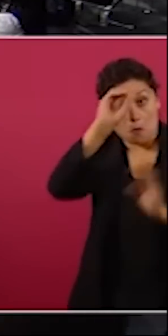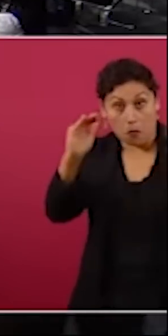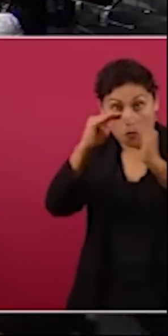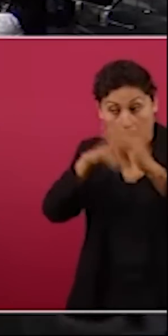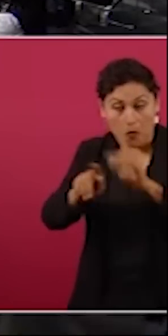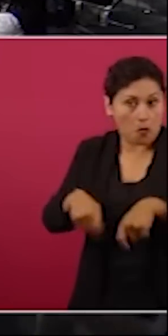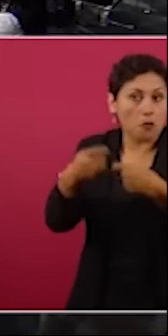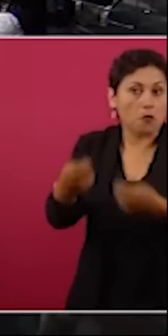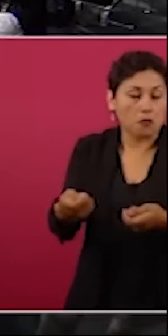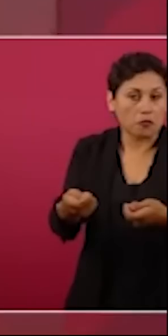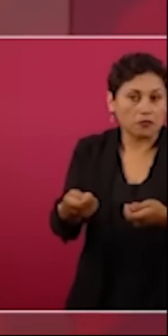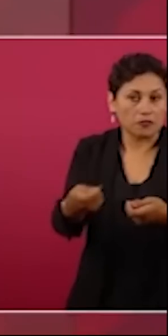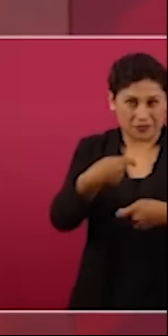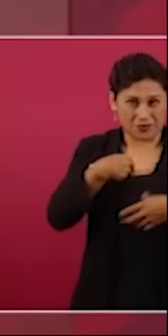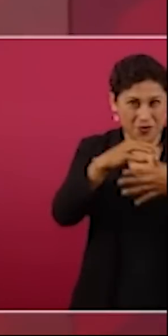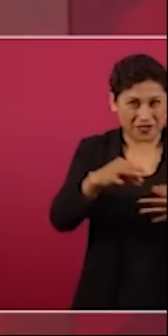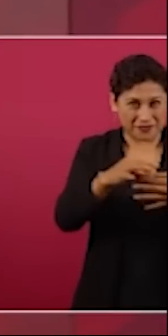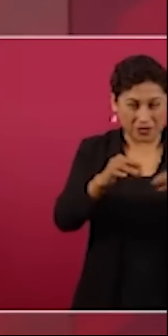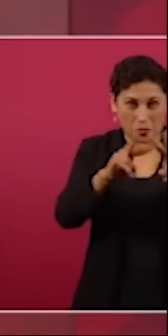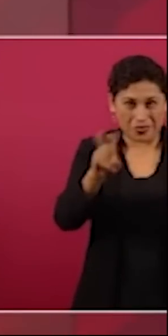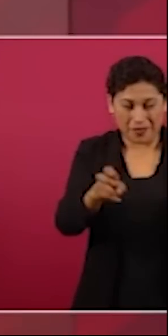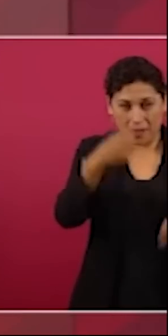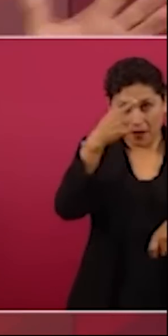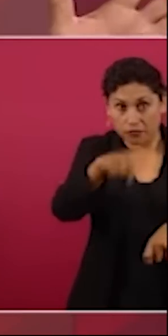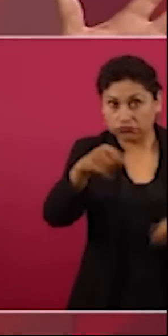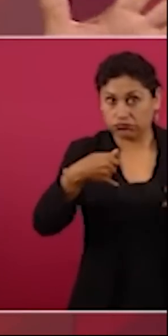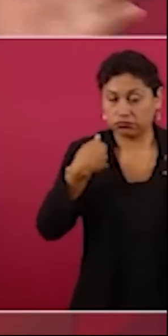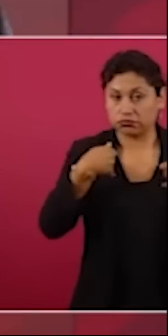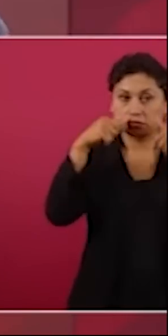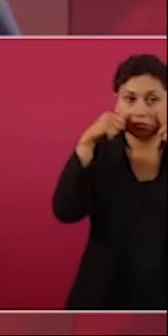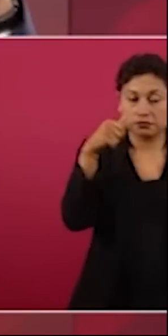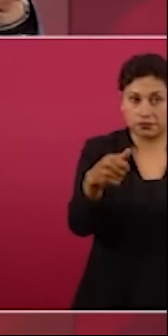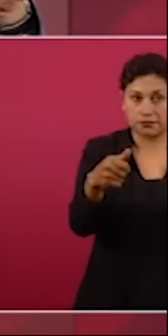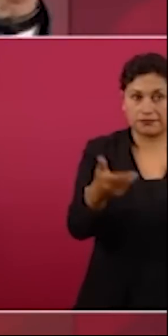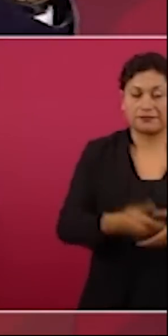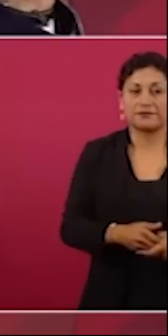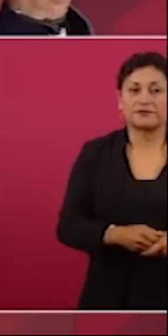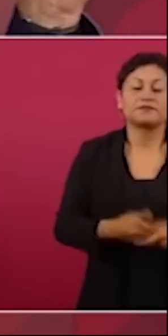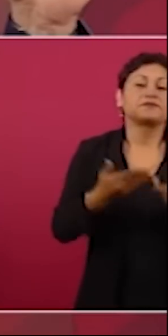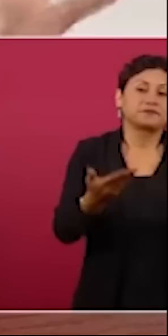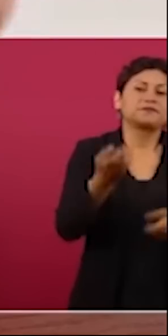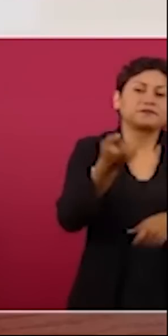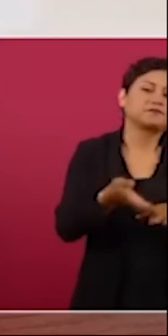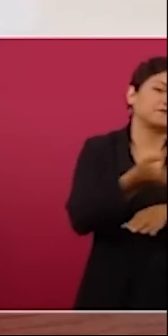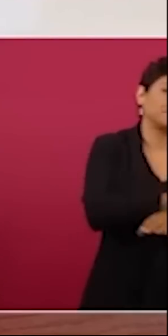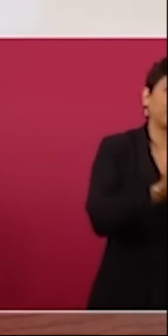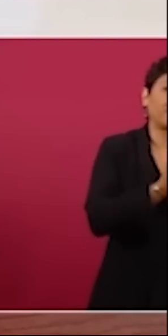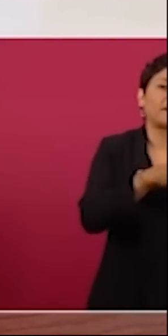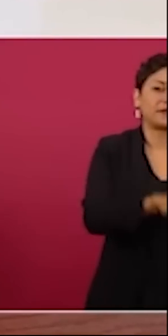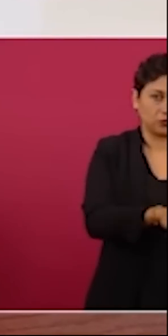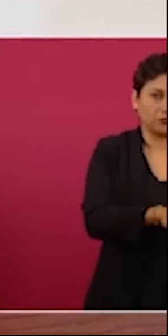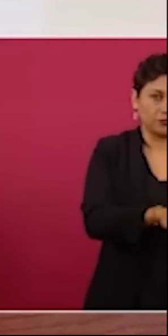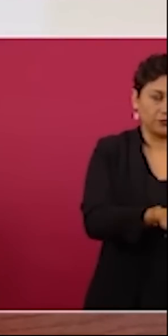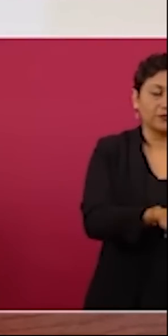también esto es para los jóvenes entonces ahí empezó siguió con Cedillo